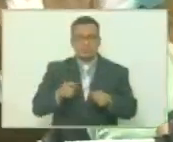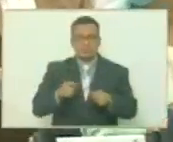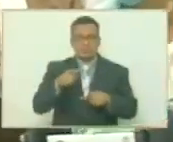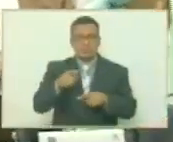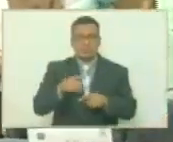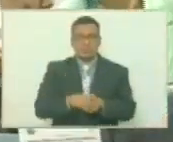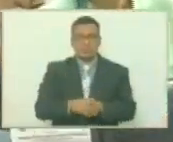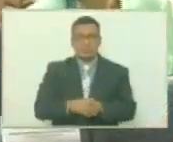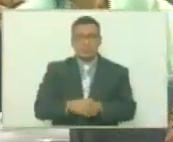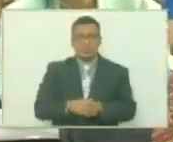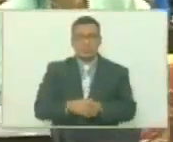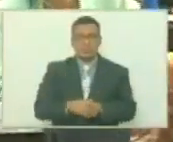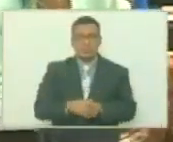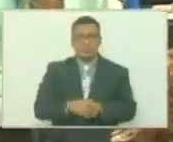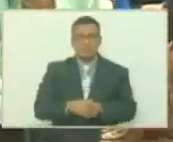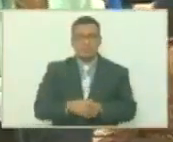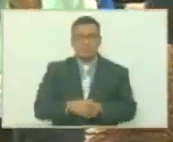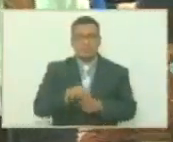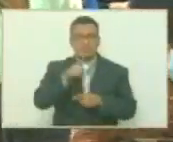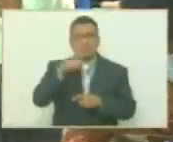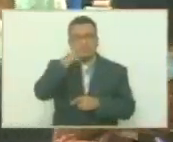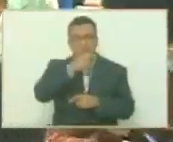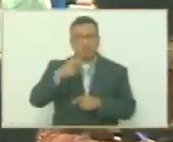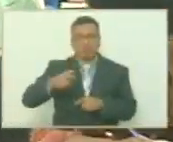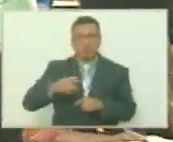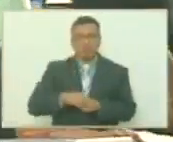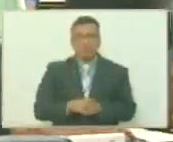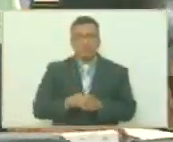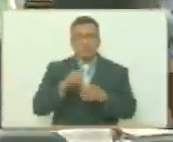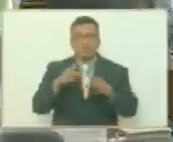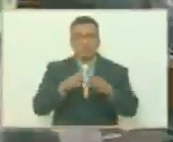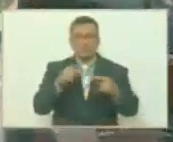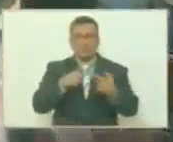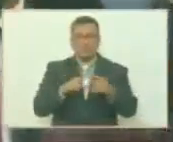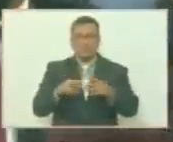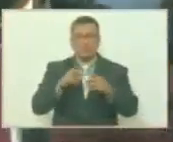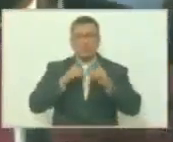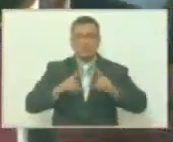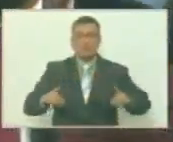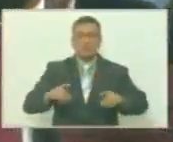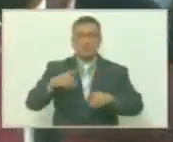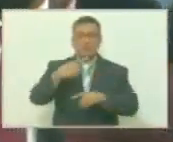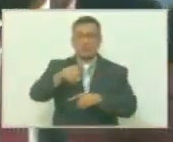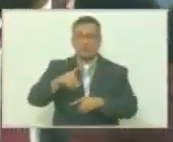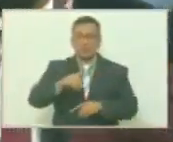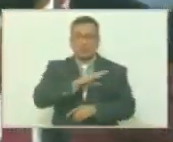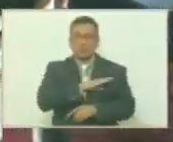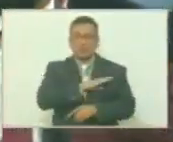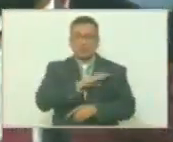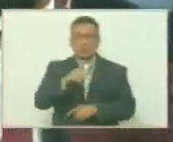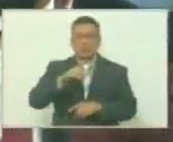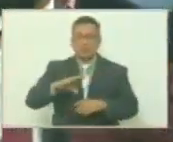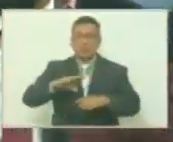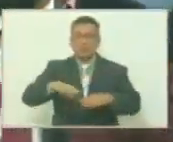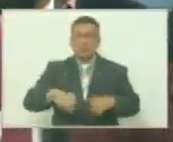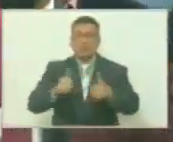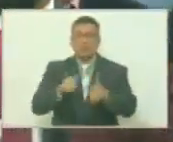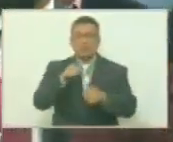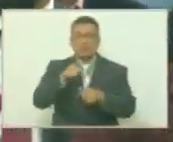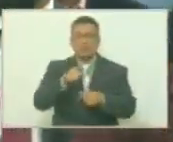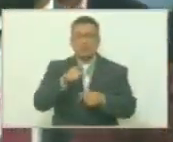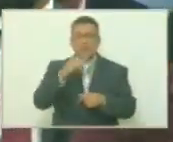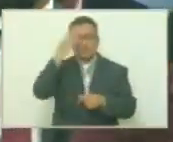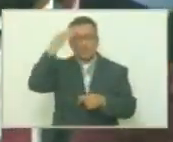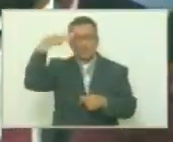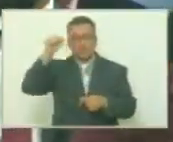desde el pueblo, desde los derechos del pueblo, rescatar ese